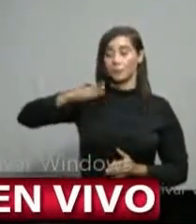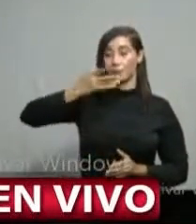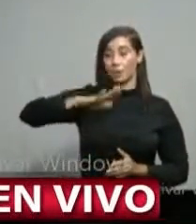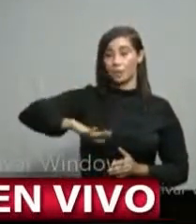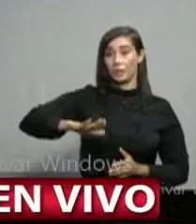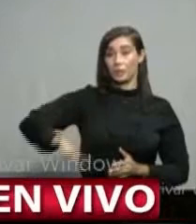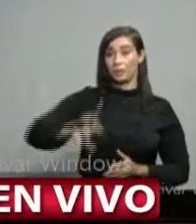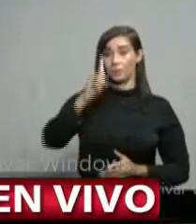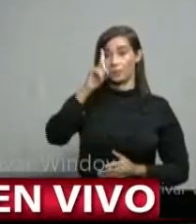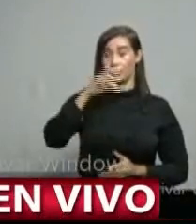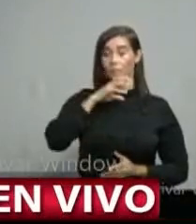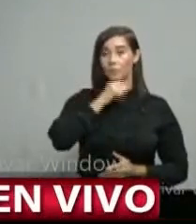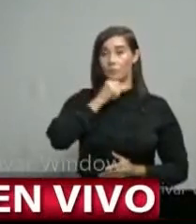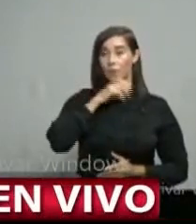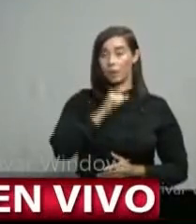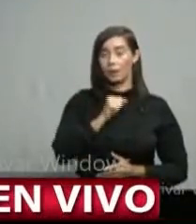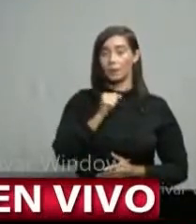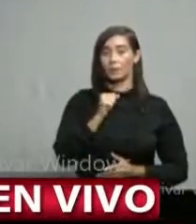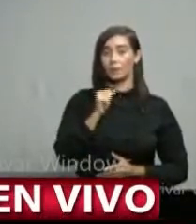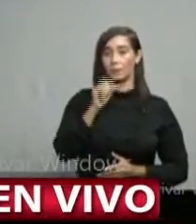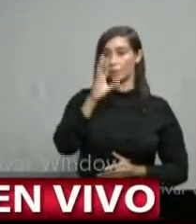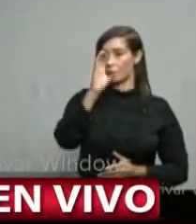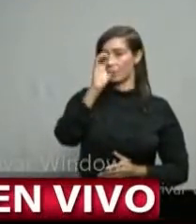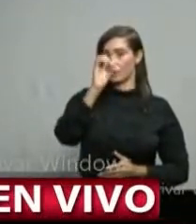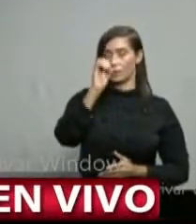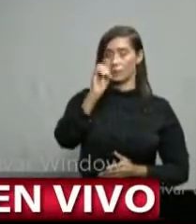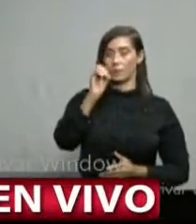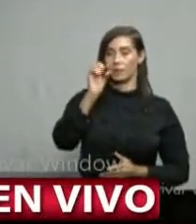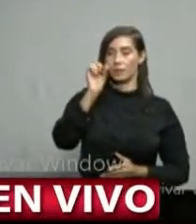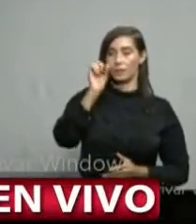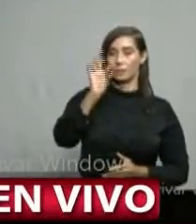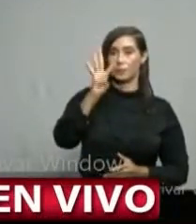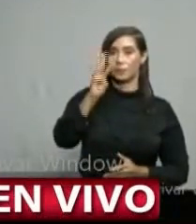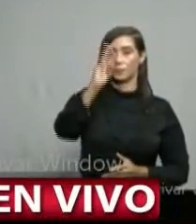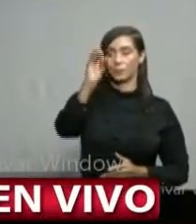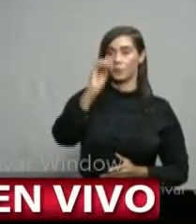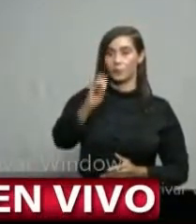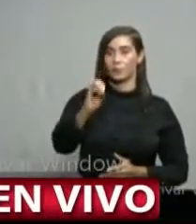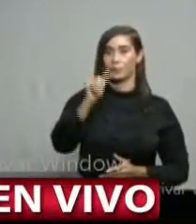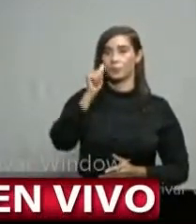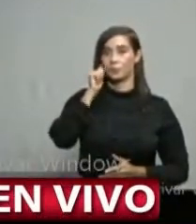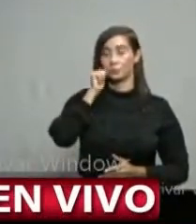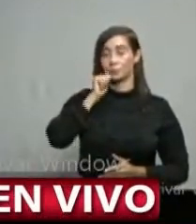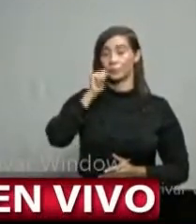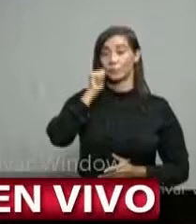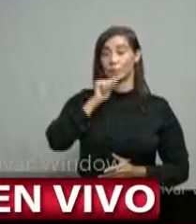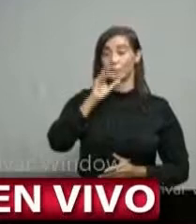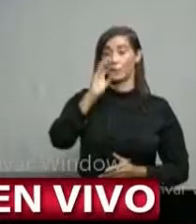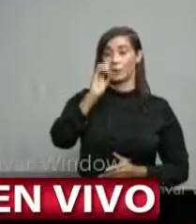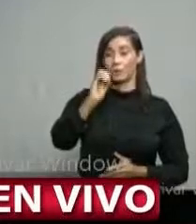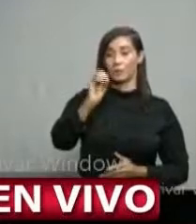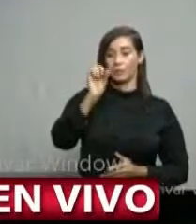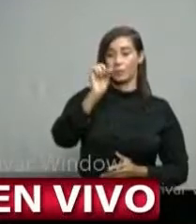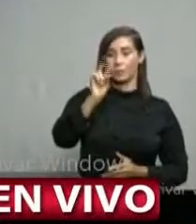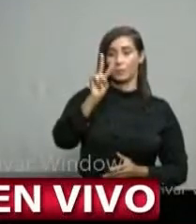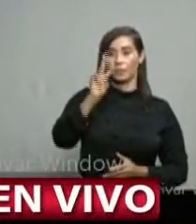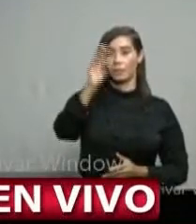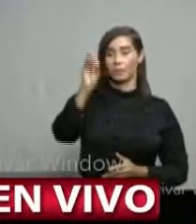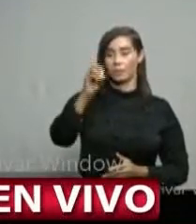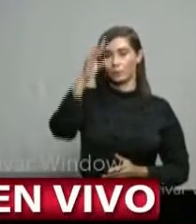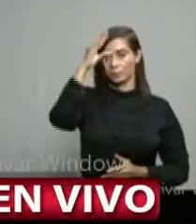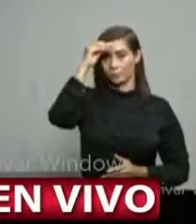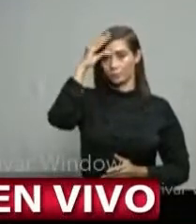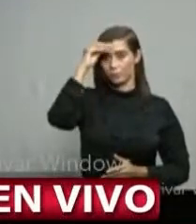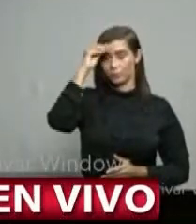tenemos 0.4% femenino, 0.2%